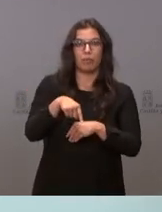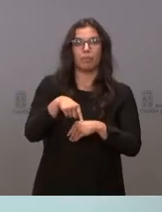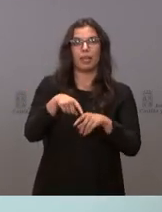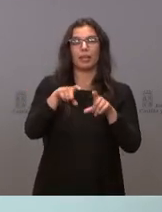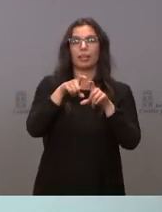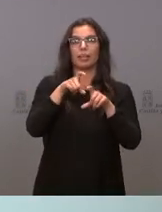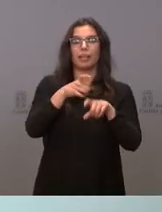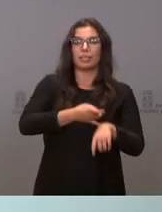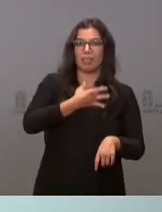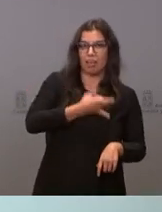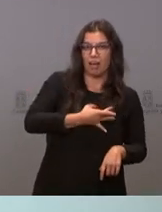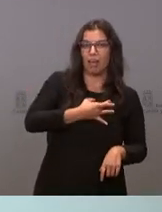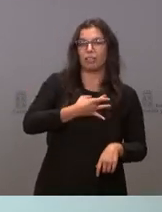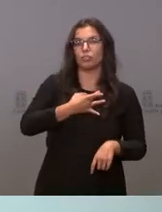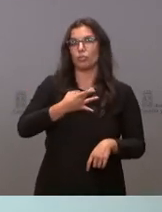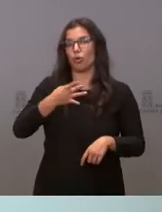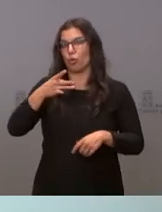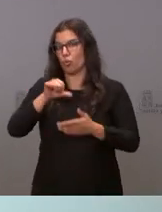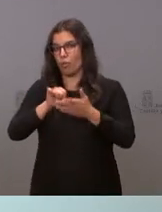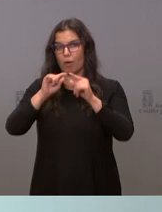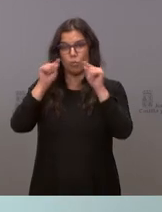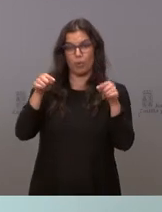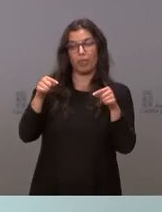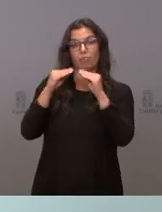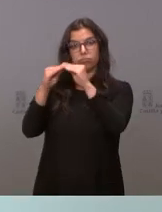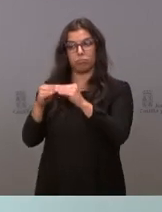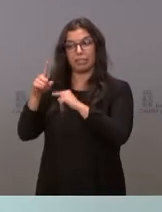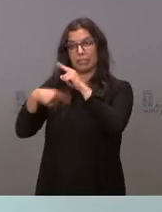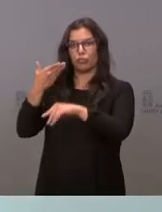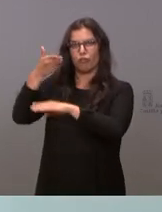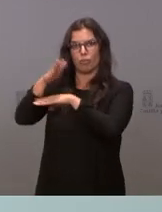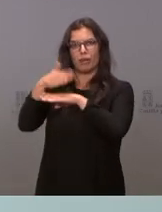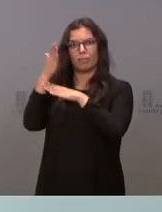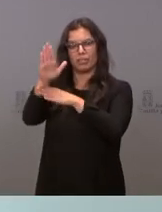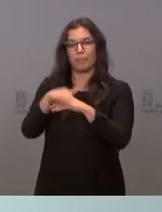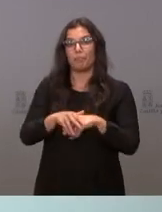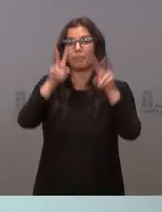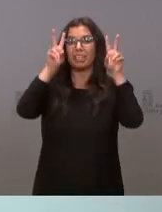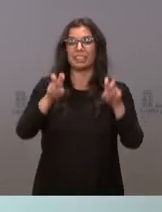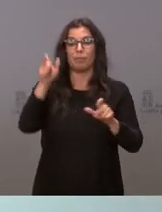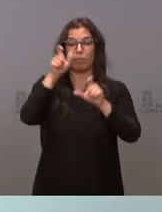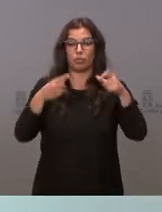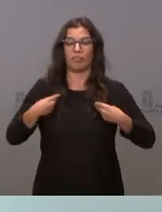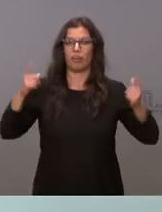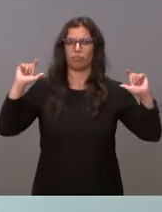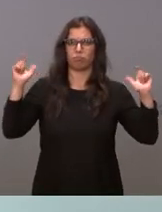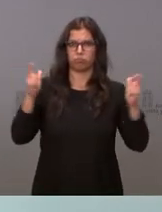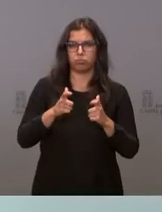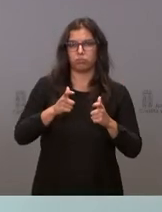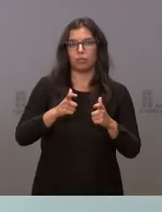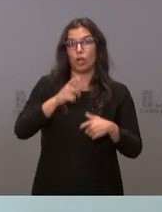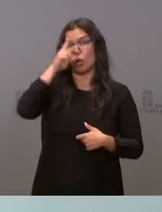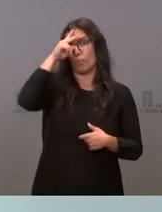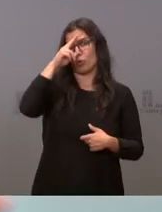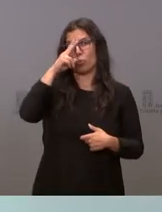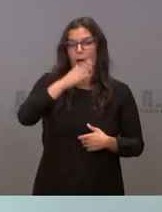sociales de la ciudad y de la provincia la despoblación saben es algo que nos preocupa a mí personalmente